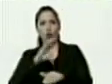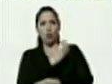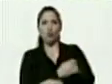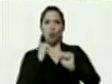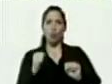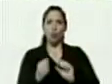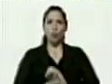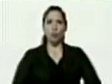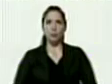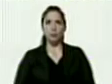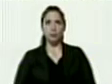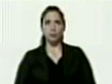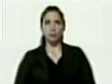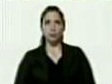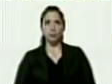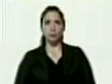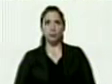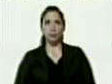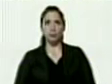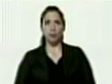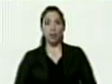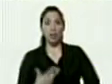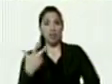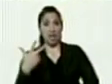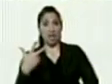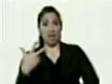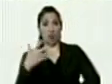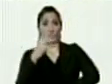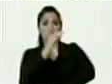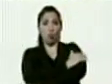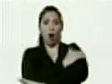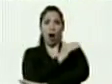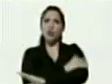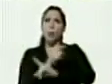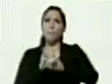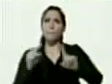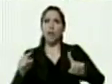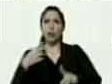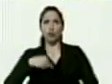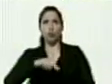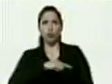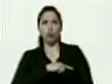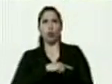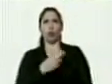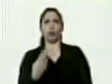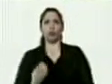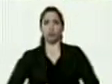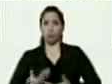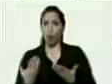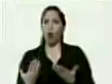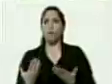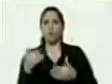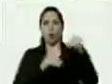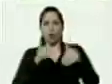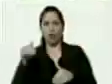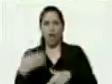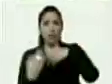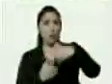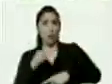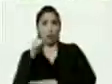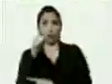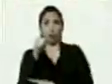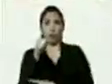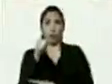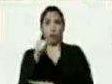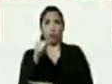3 escuálidos pero en su oportunidad también los alabo y los ponemos a votar por la revolución ese es el